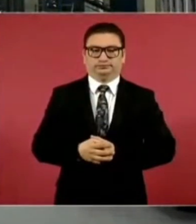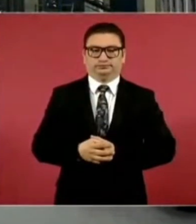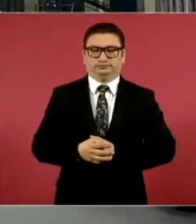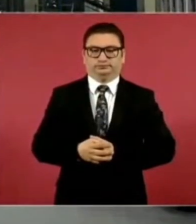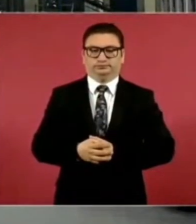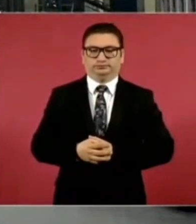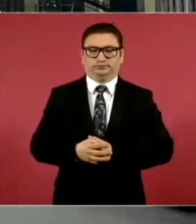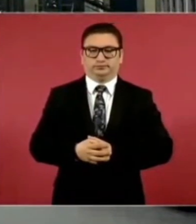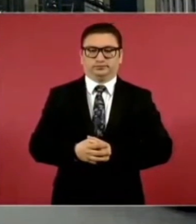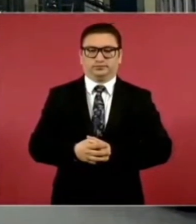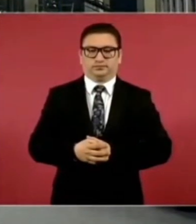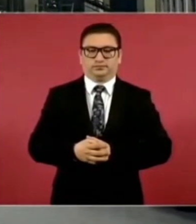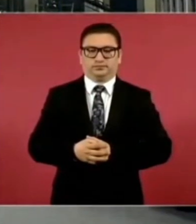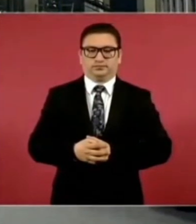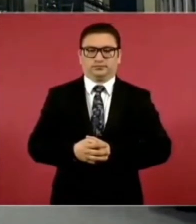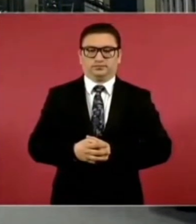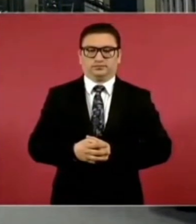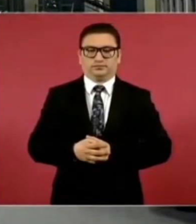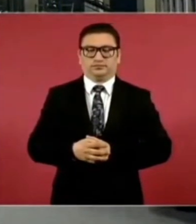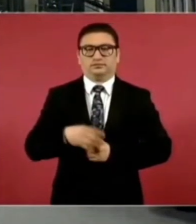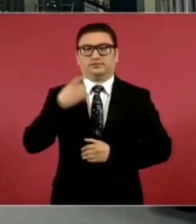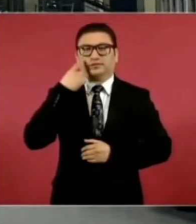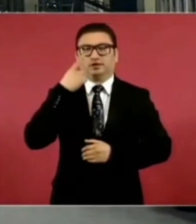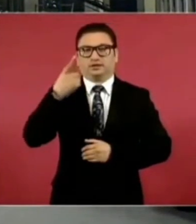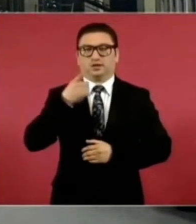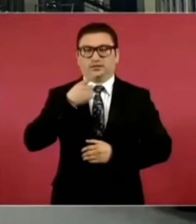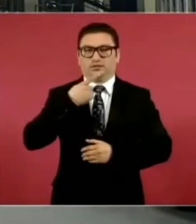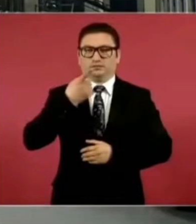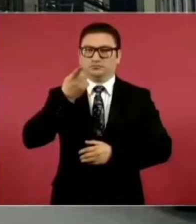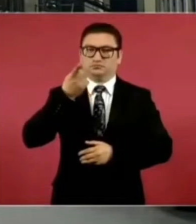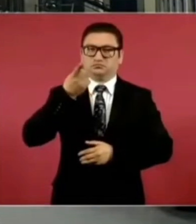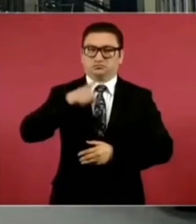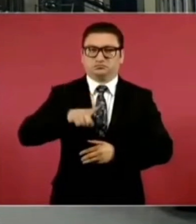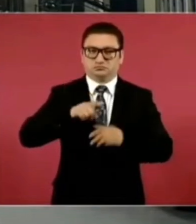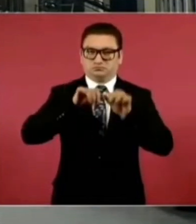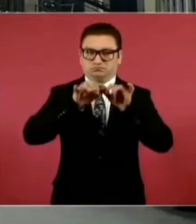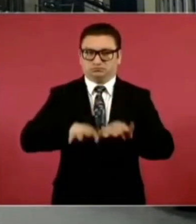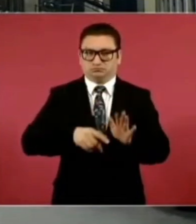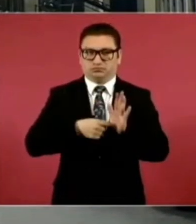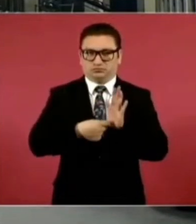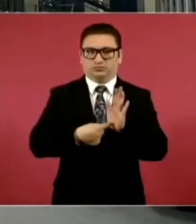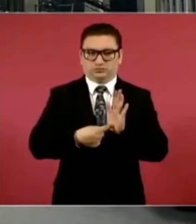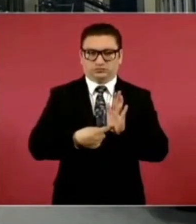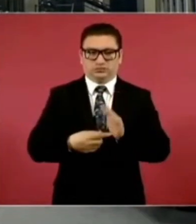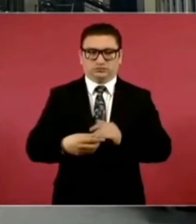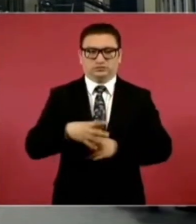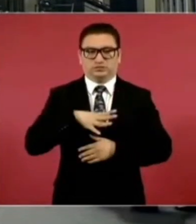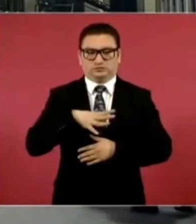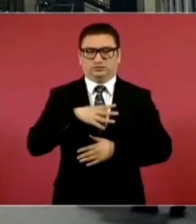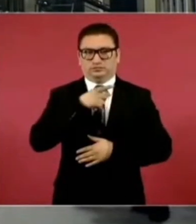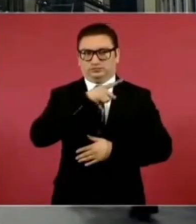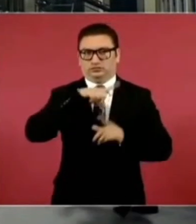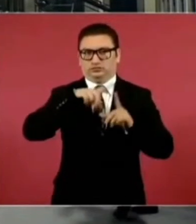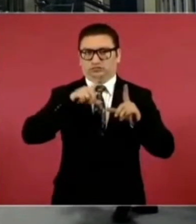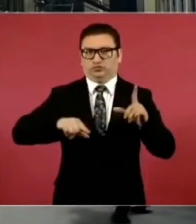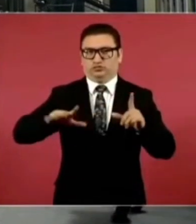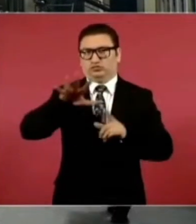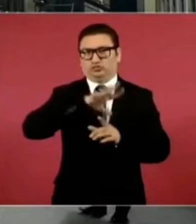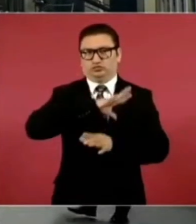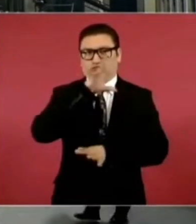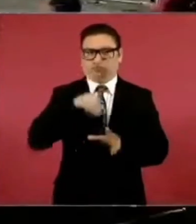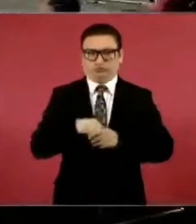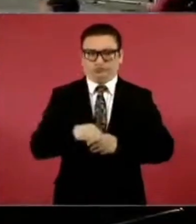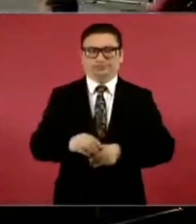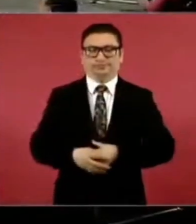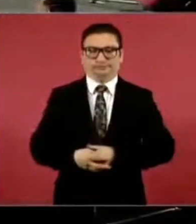A ver, pon el decreto nada más para que, sí, aquí están todas, esas eran las